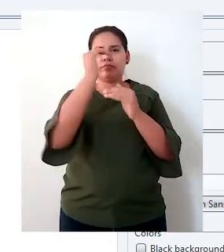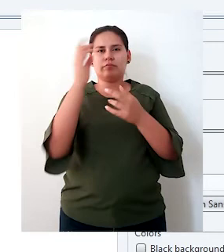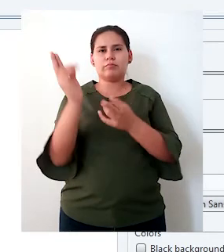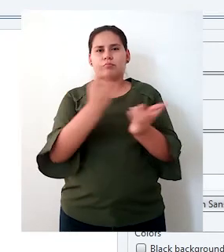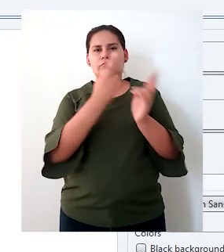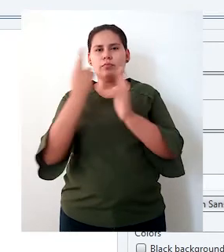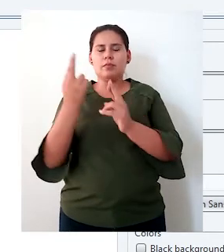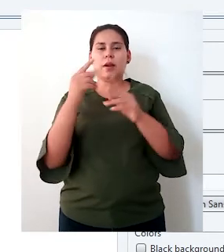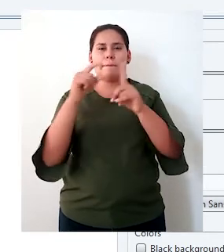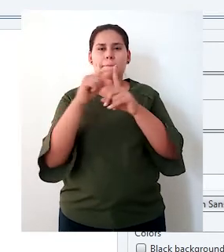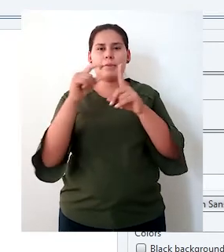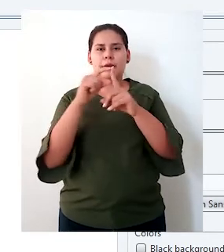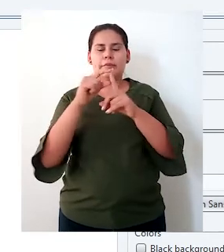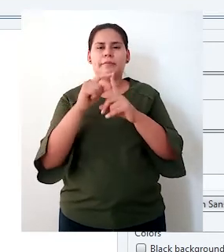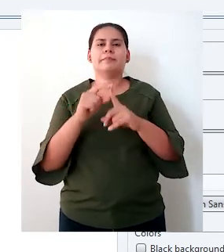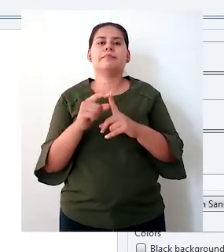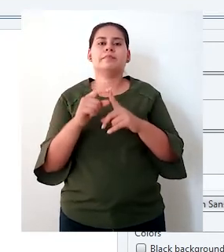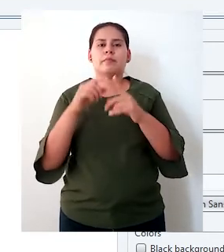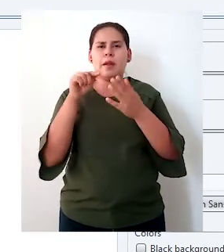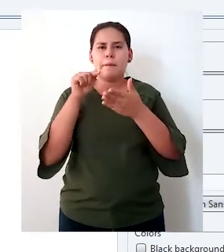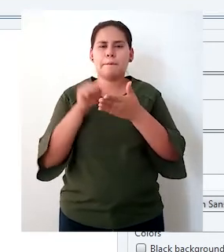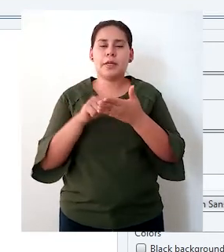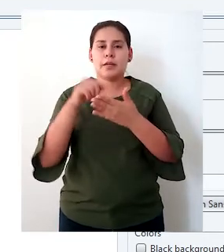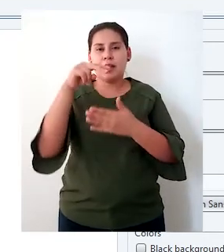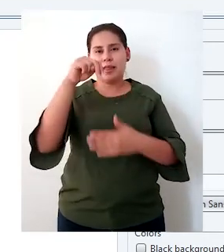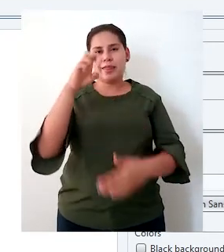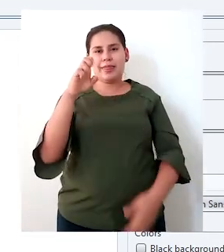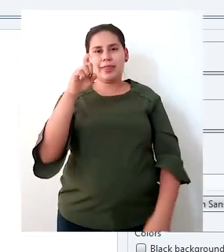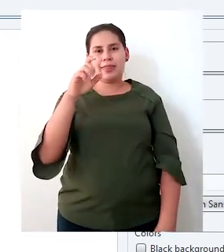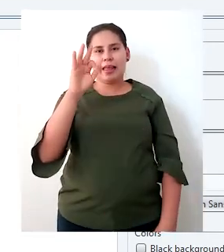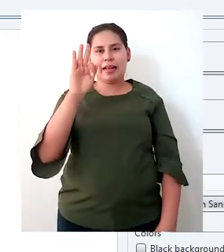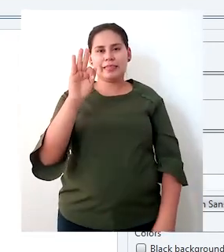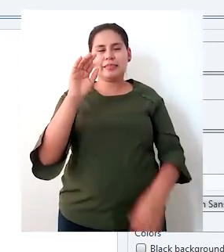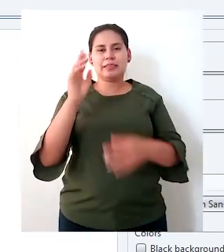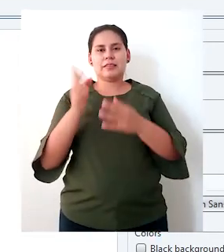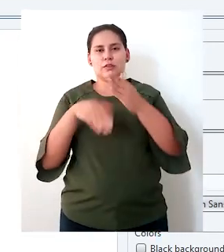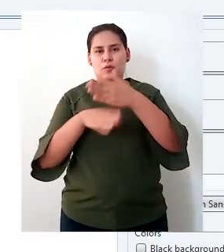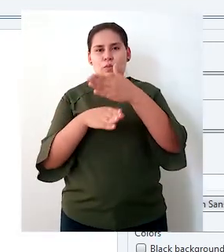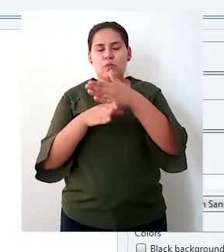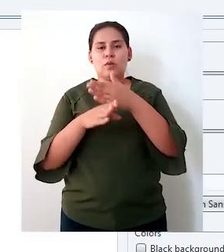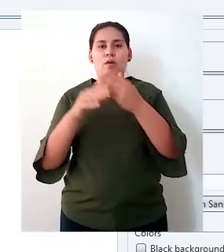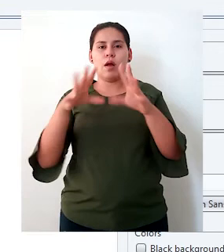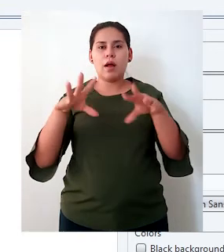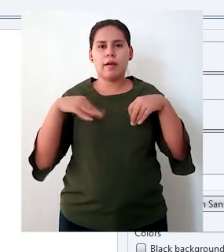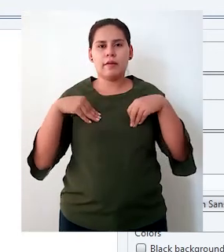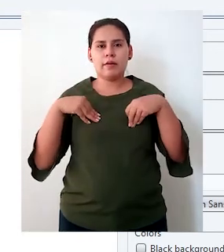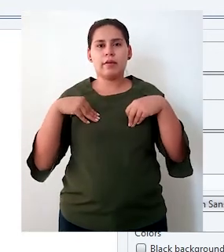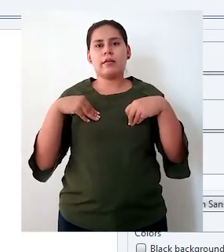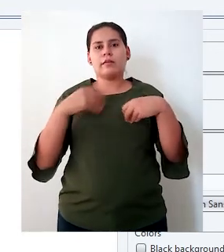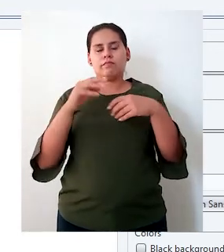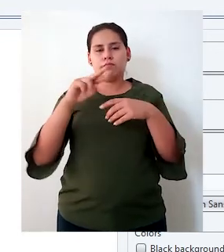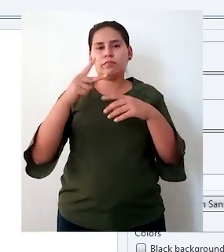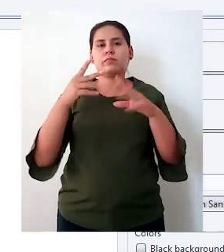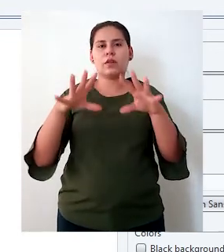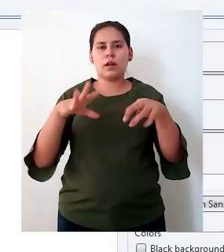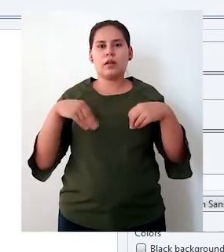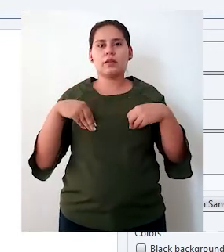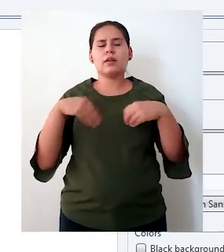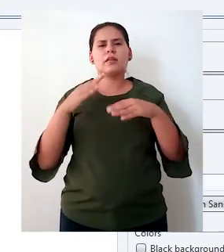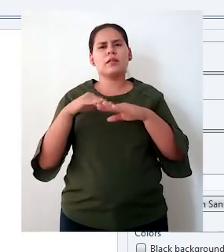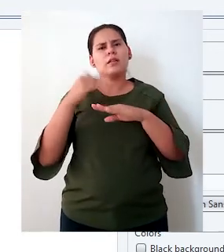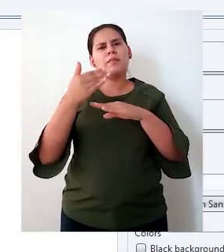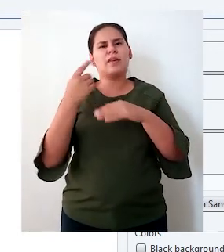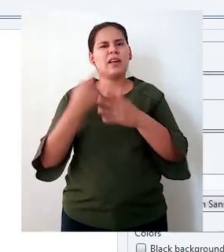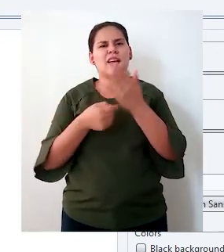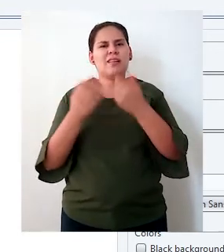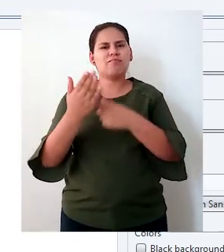relevancia o de importancia. Hago clic en Next, me confirma, hago clic en Next. Y aquí, ¿qué es